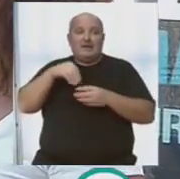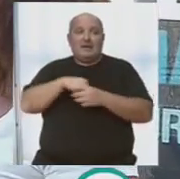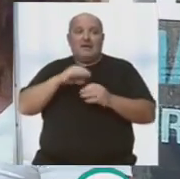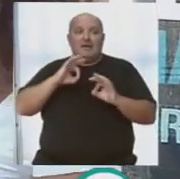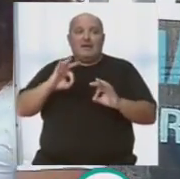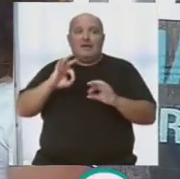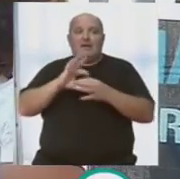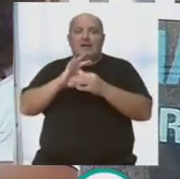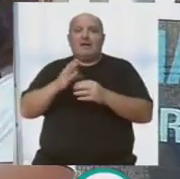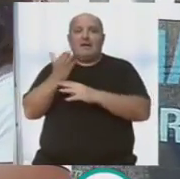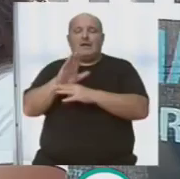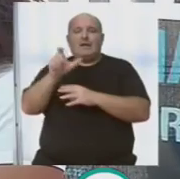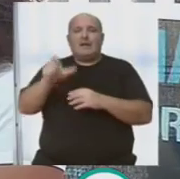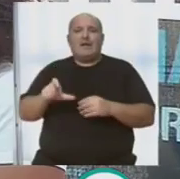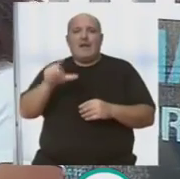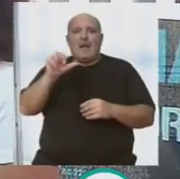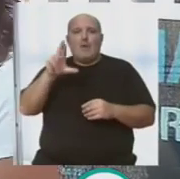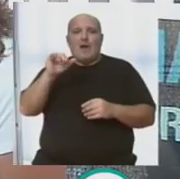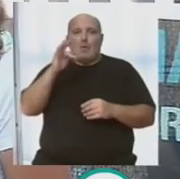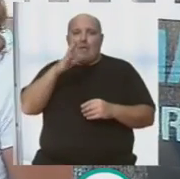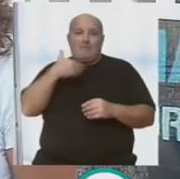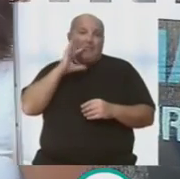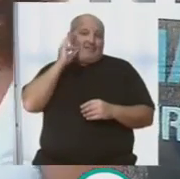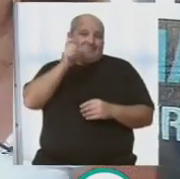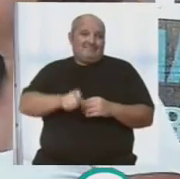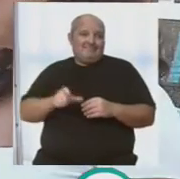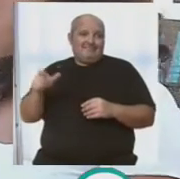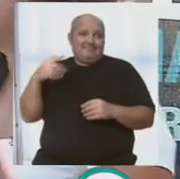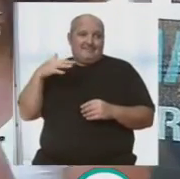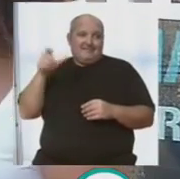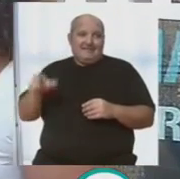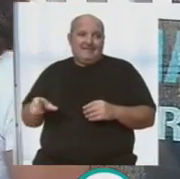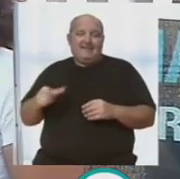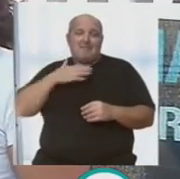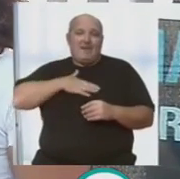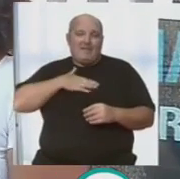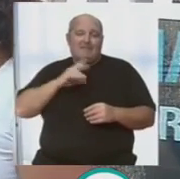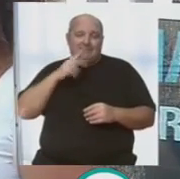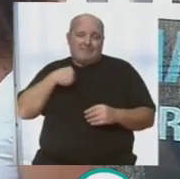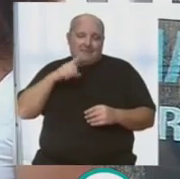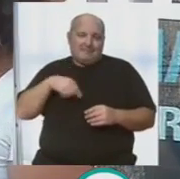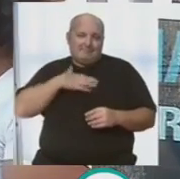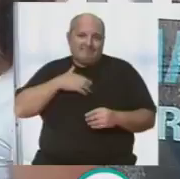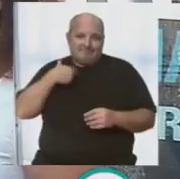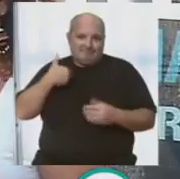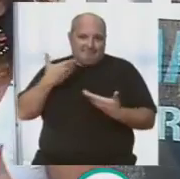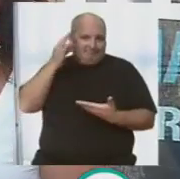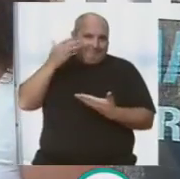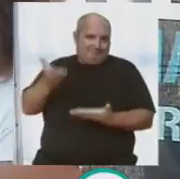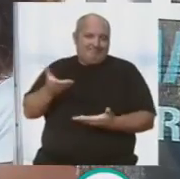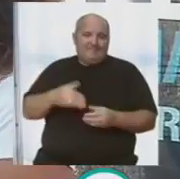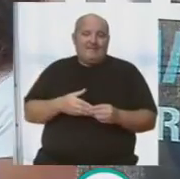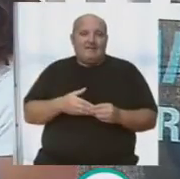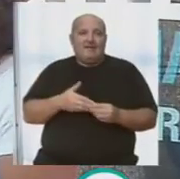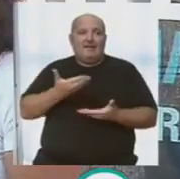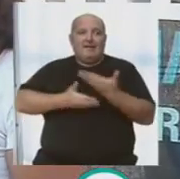especial que tiene es que lo presenta Laura Jurado. Va a tener el placer de presentar un martes de carnaval, todo un honor. Y